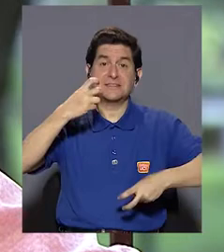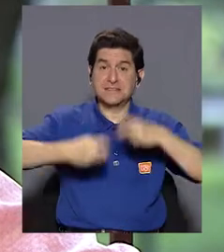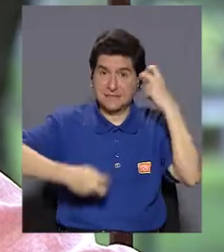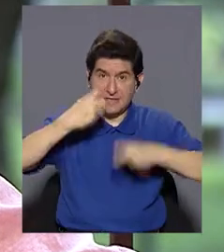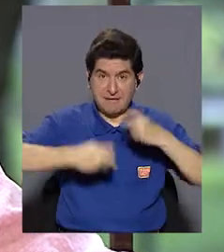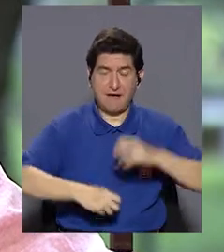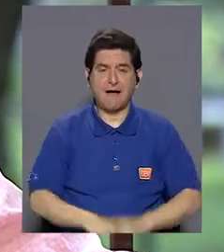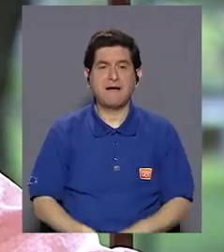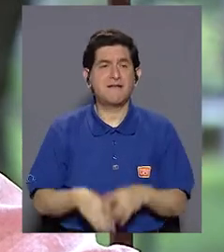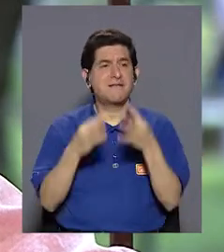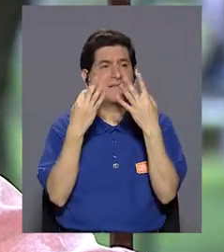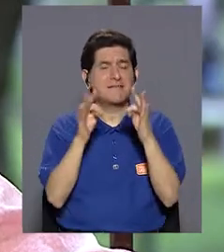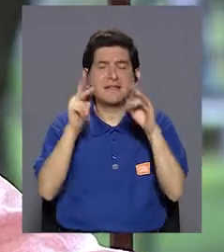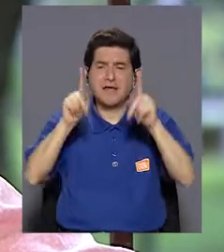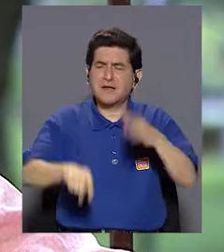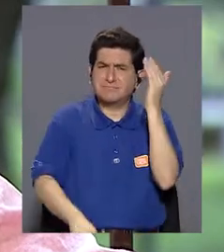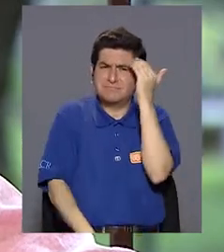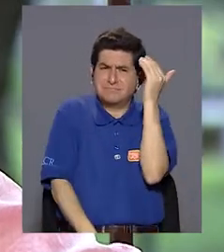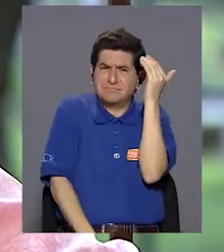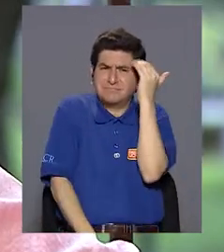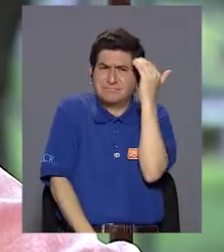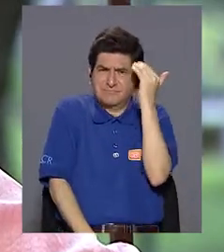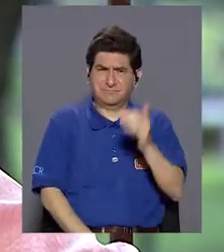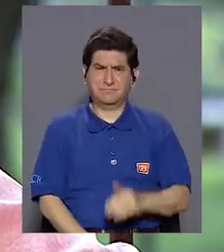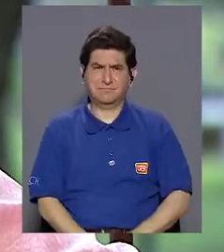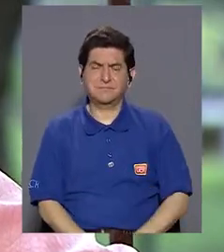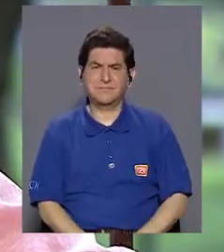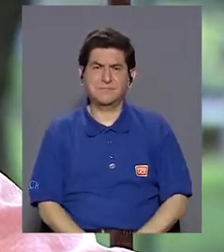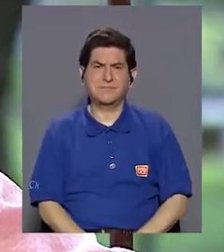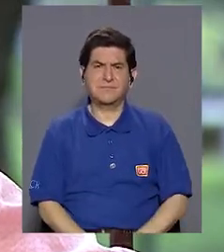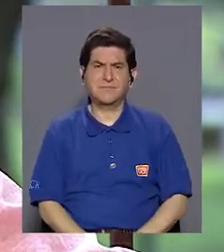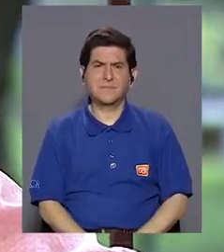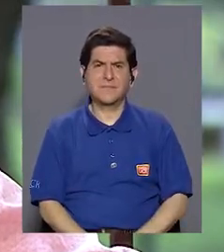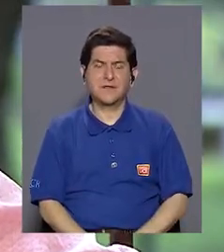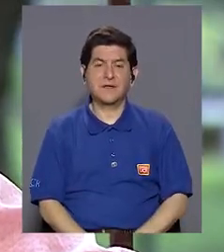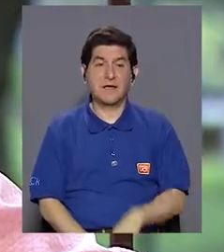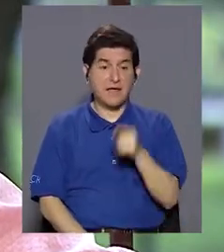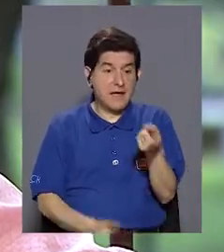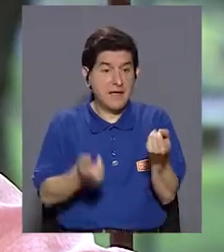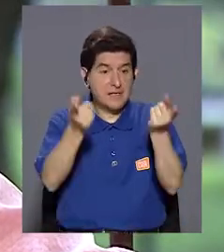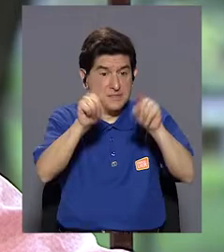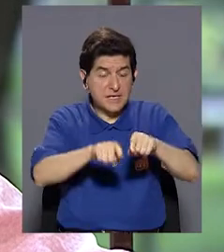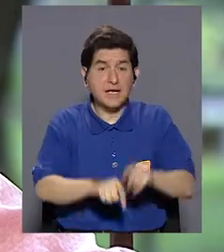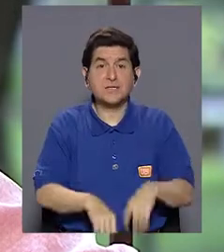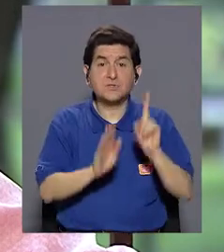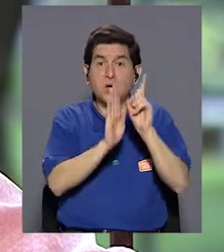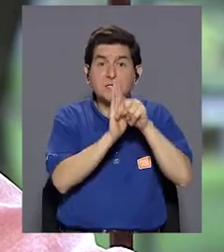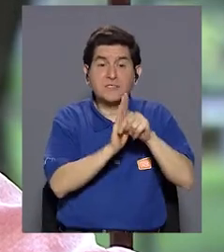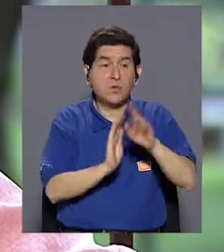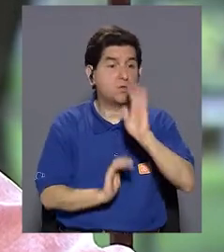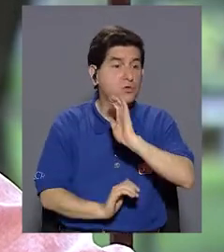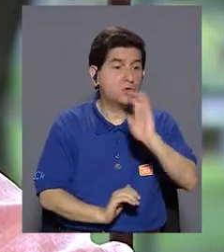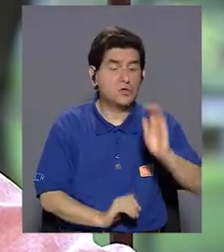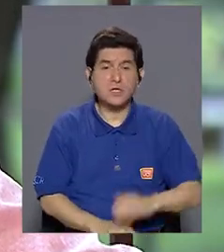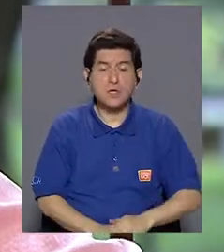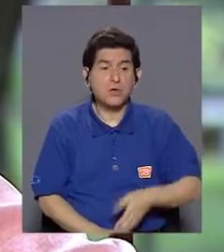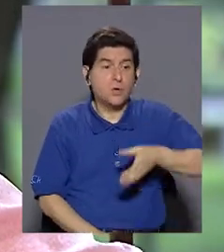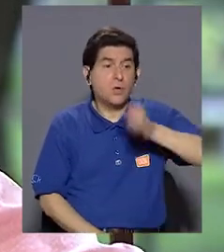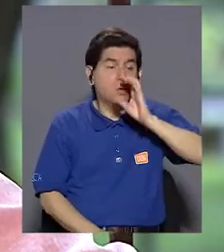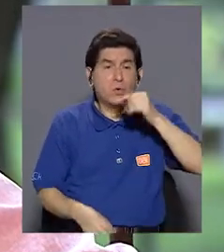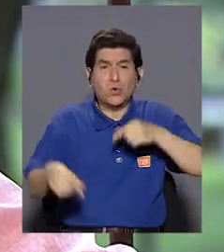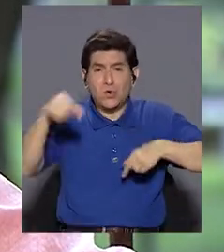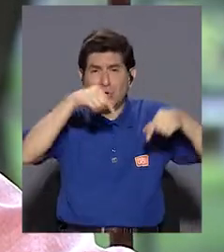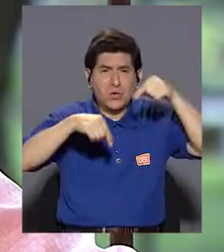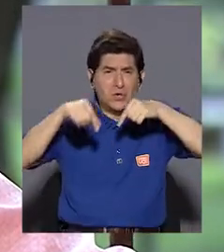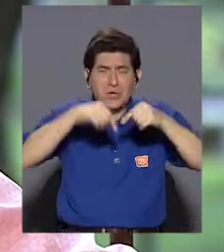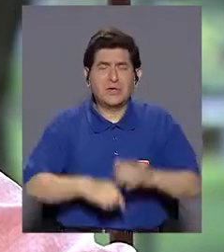la problemática, o sea, tal vez de que la gente esté consciente de que son segundos para que un niño se tome uno de